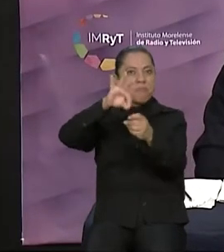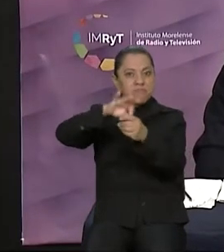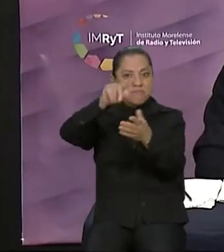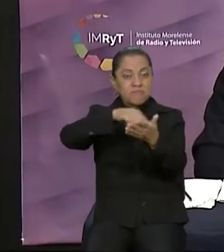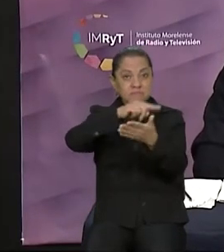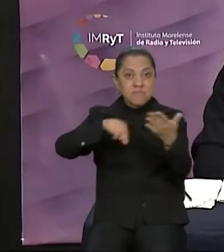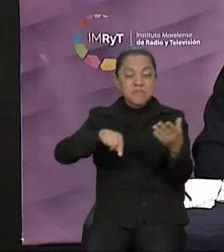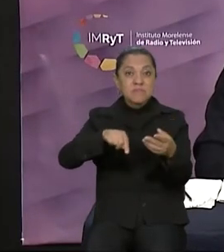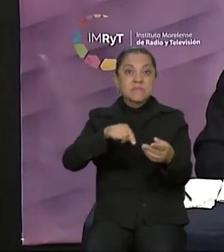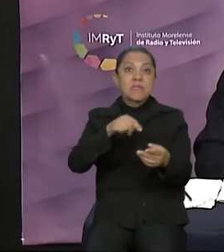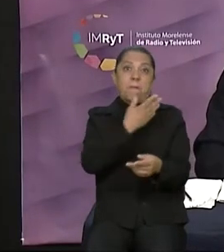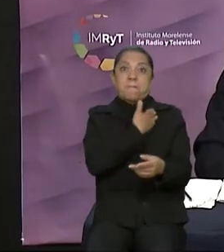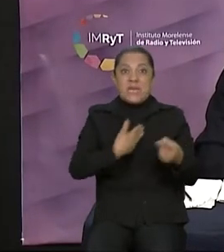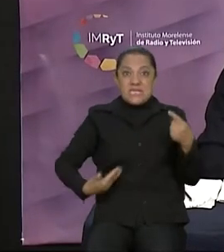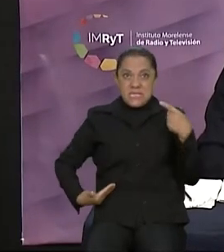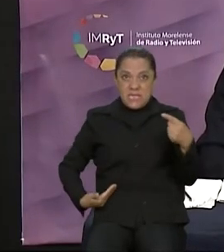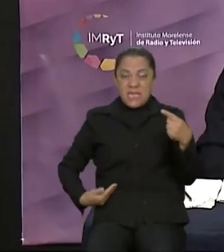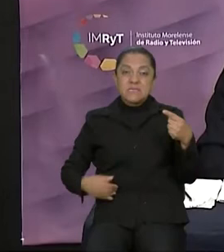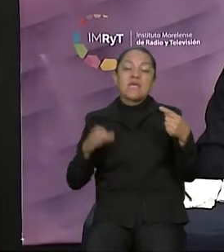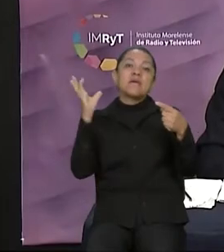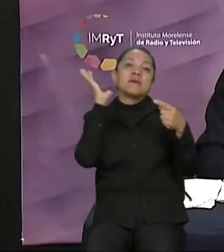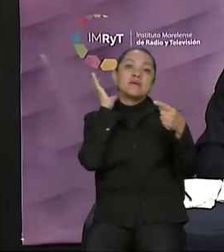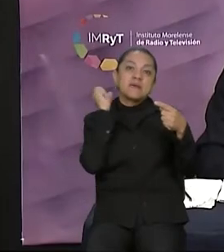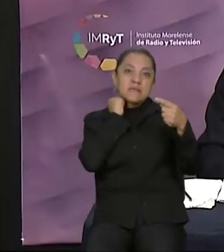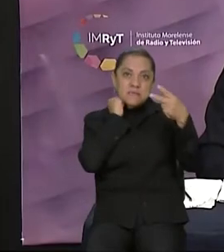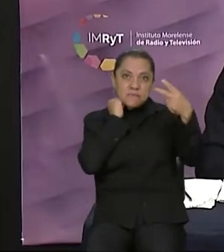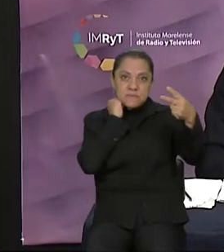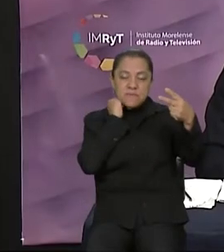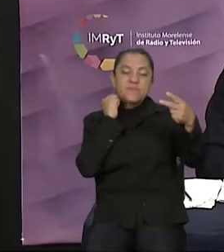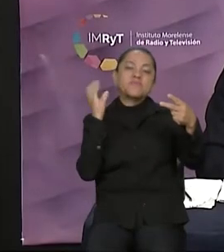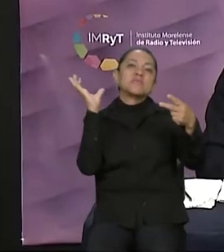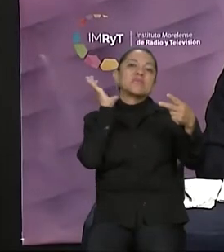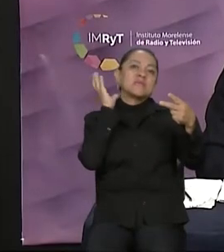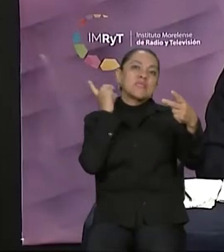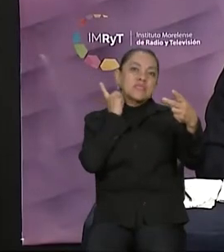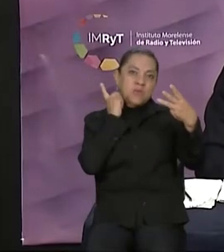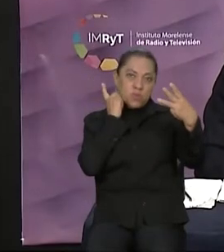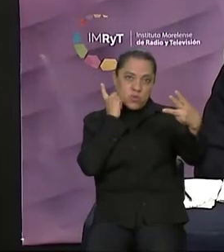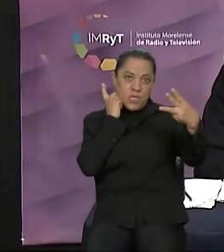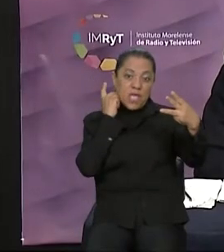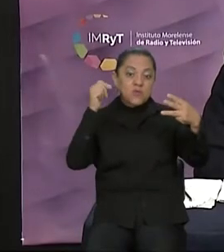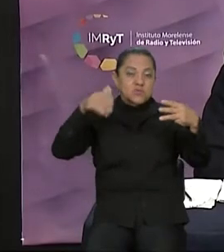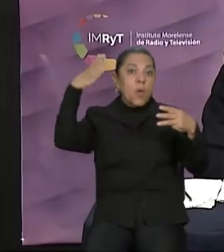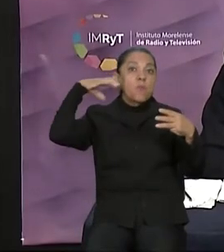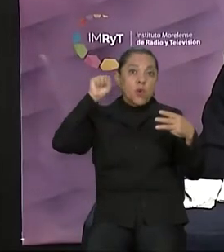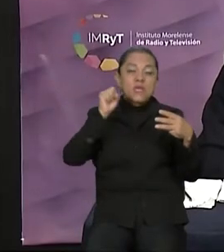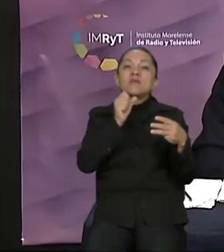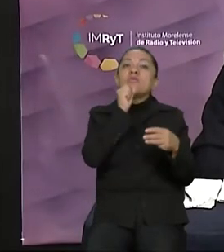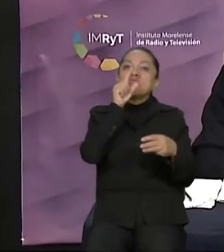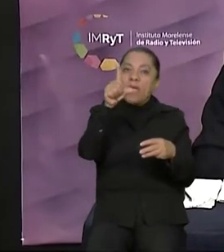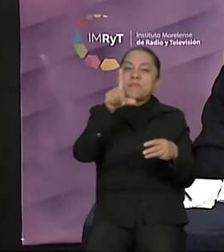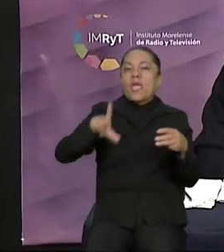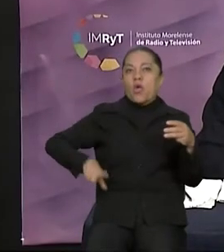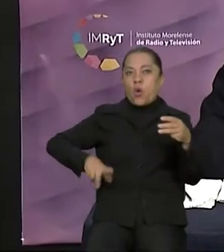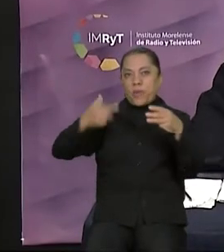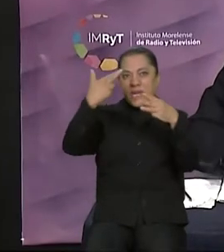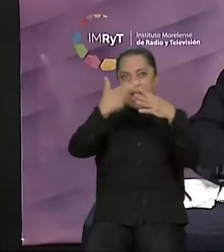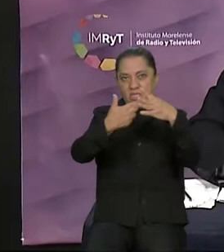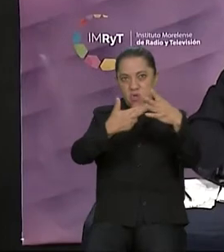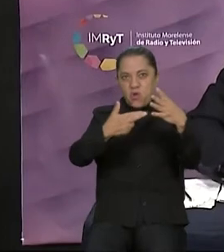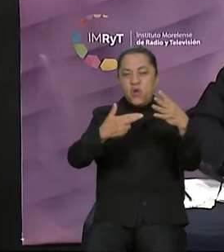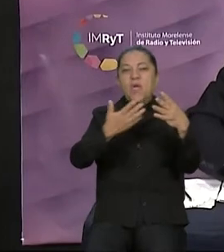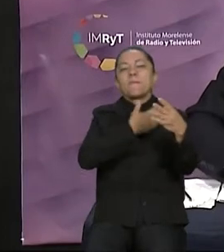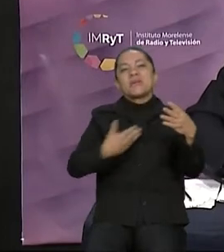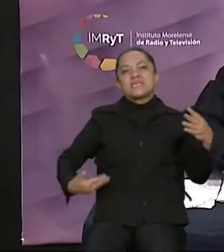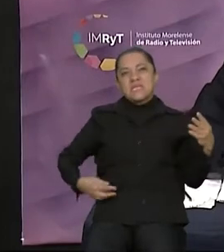Senado, se renovará el Congreso de la Unión. En el caso de Morelos, tendremos que elegir a gobernador, candidatos locales y presidentes municipales.